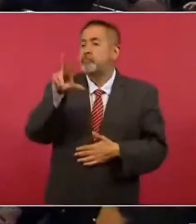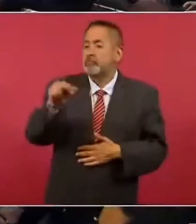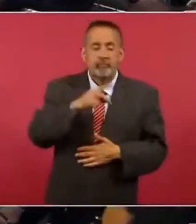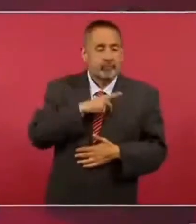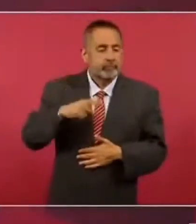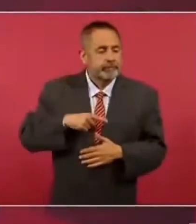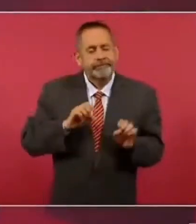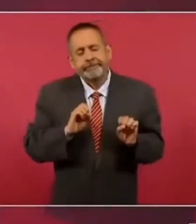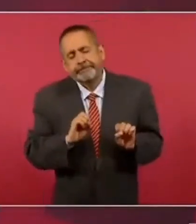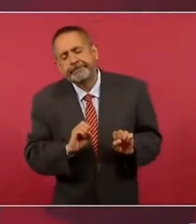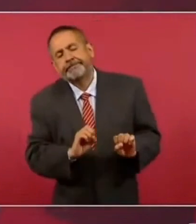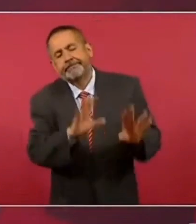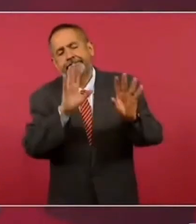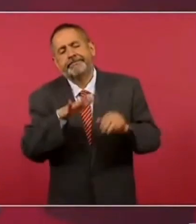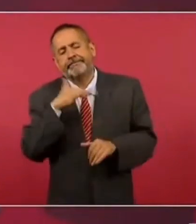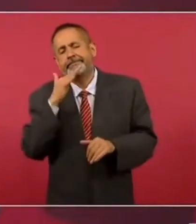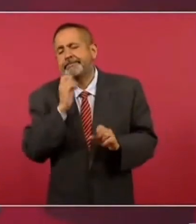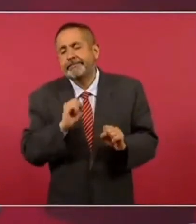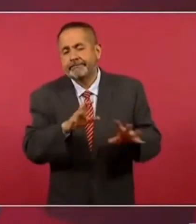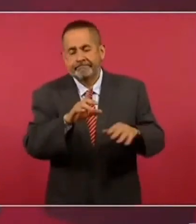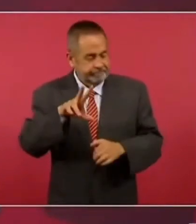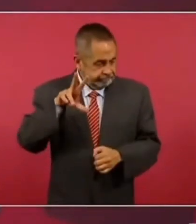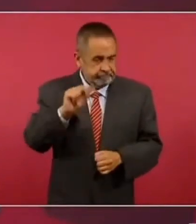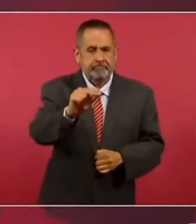la corrupción.